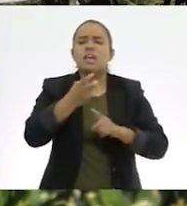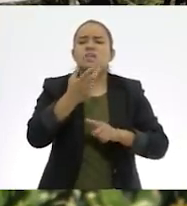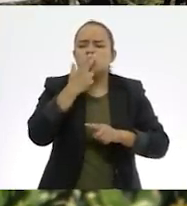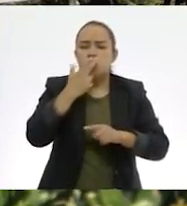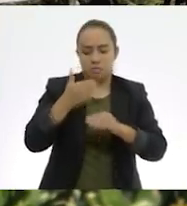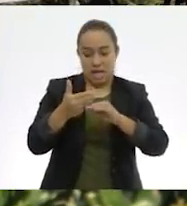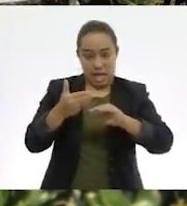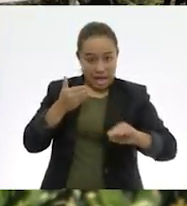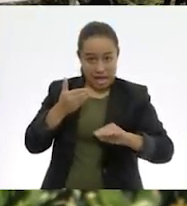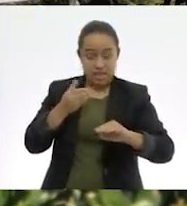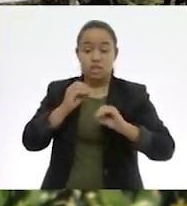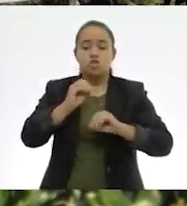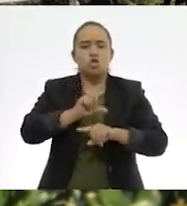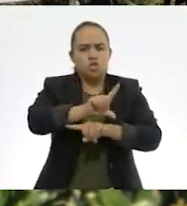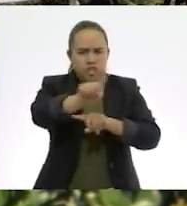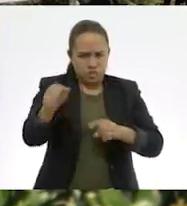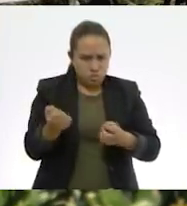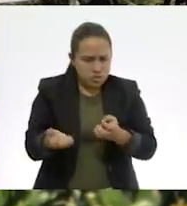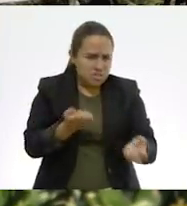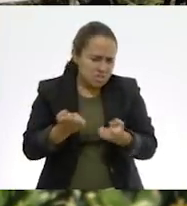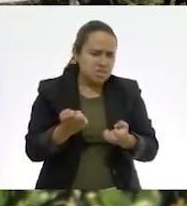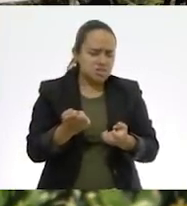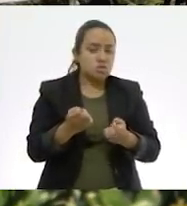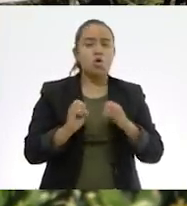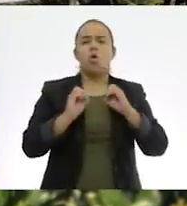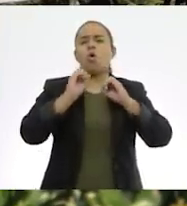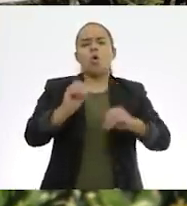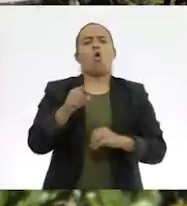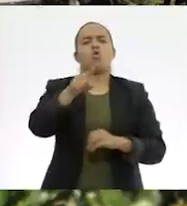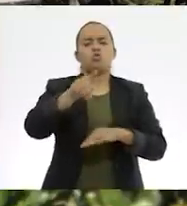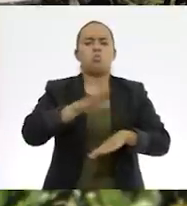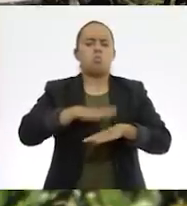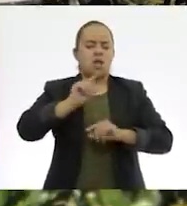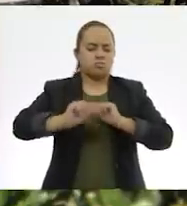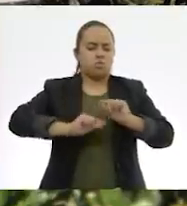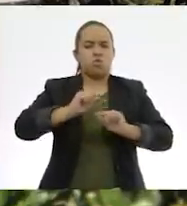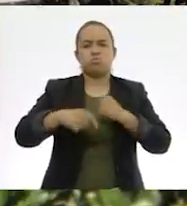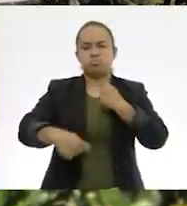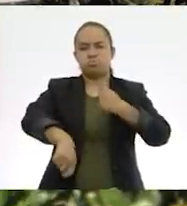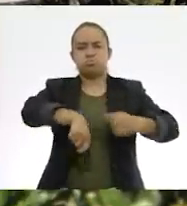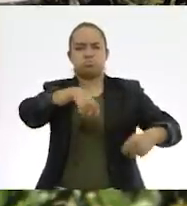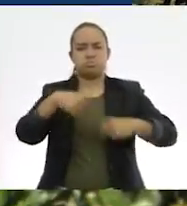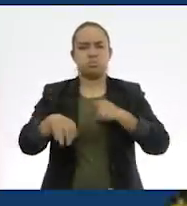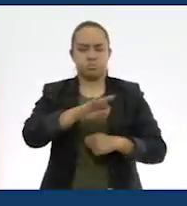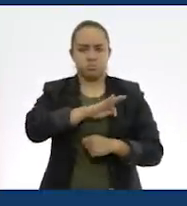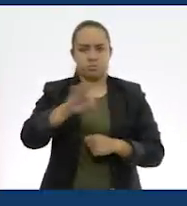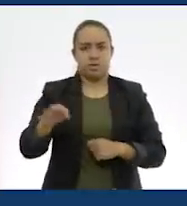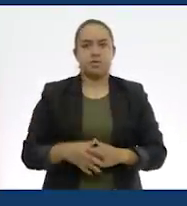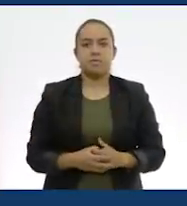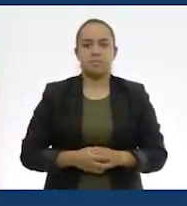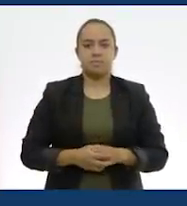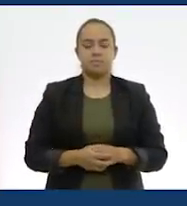para antes de hacer ejercicio, para después de hacer ejercicio o simplemente para ir ganando flexibilidad día con día.